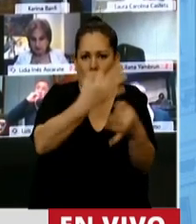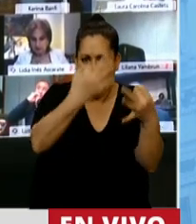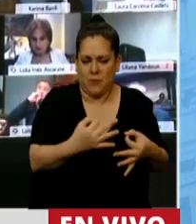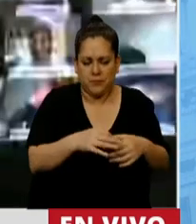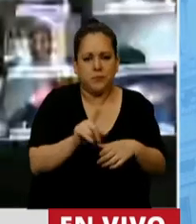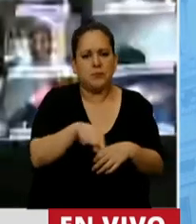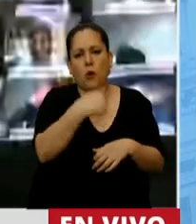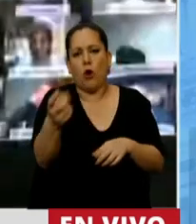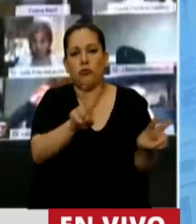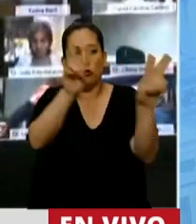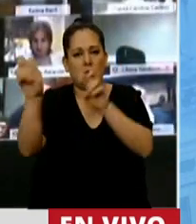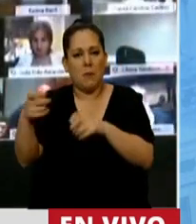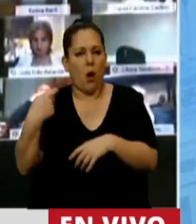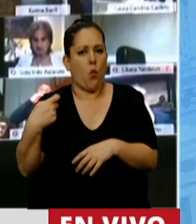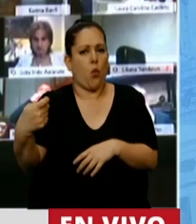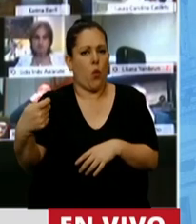jubilaciones y pensiones.